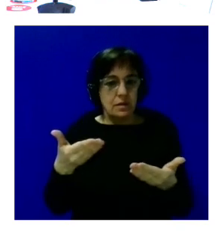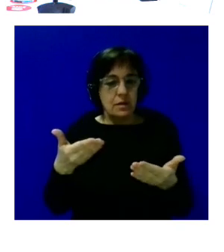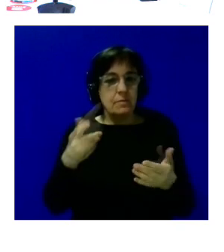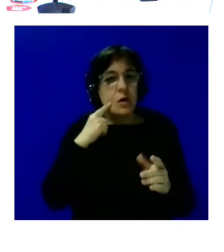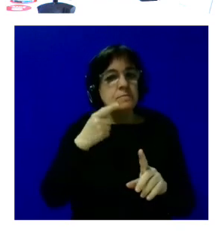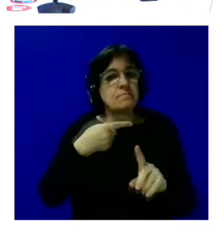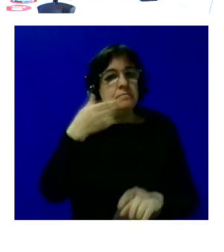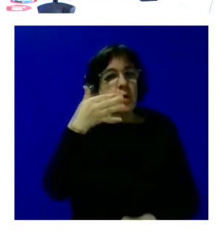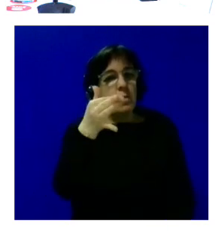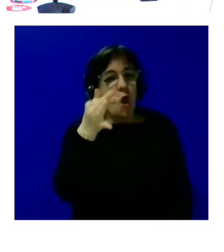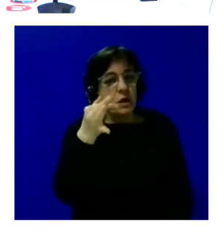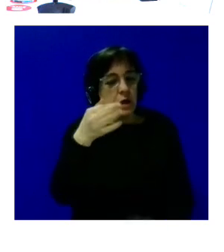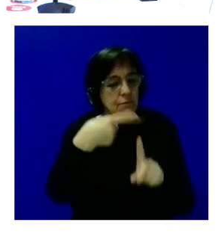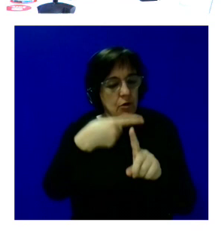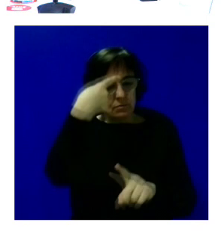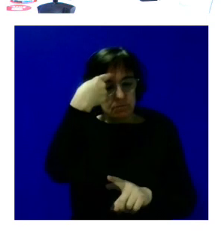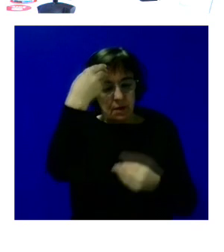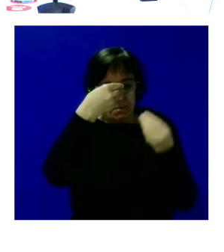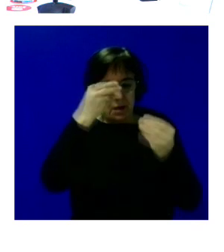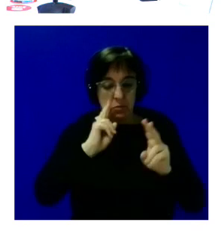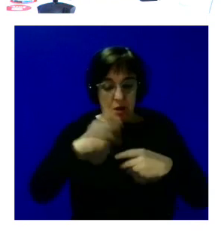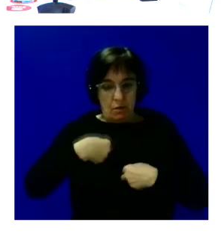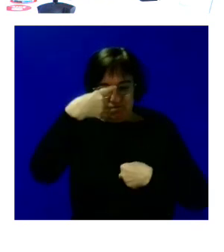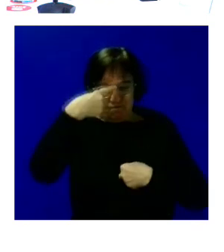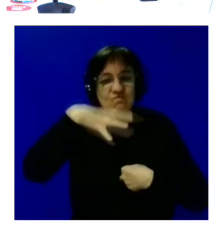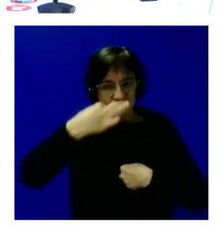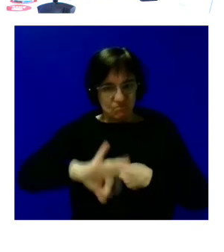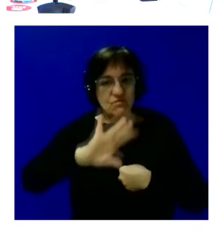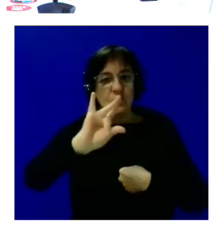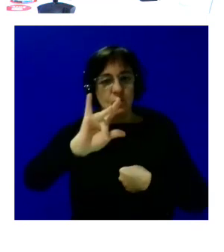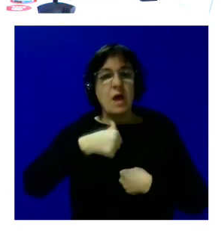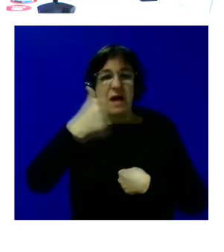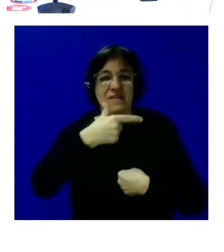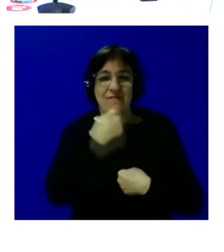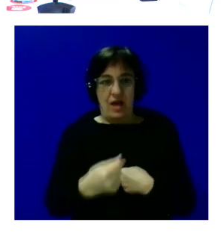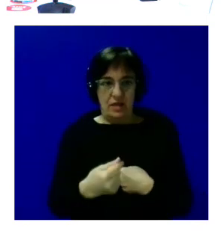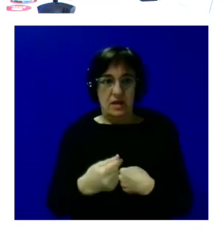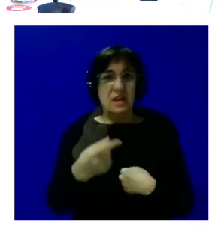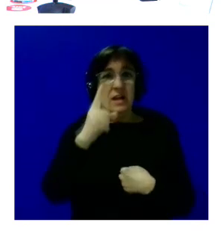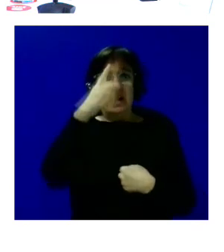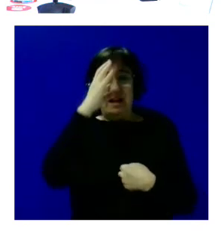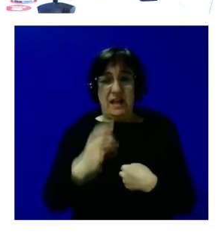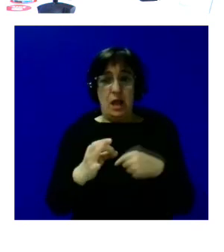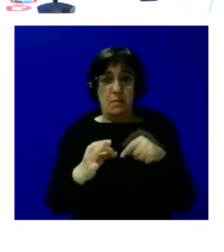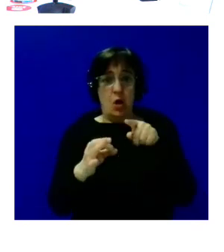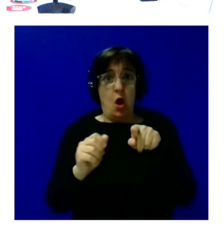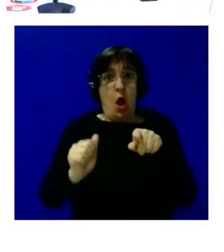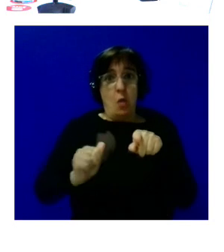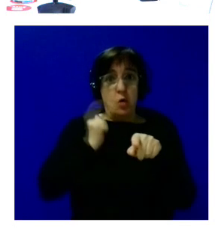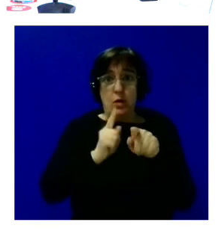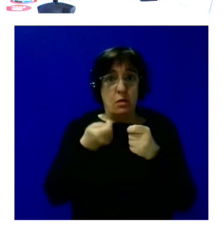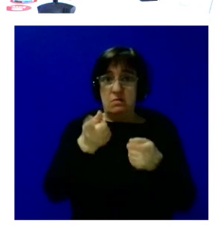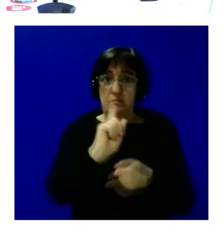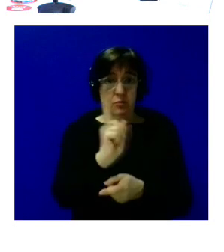optimismo en pensar que si nosotros no lo creemos va a ser mucho más fácil si no creemos en esa oportunidad no la vamos a